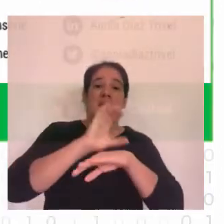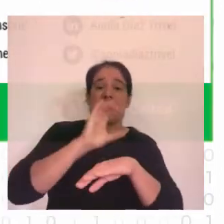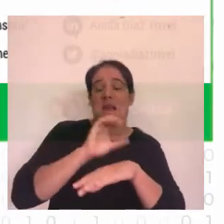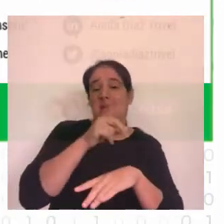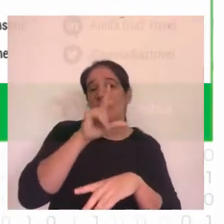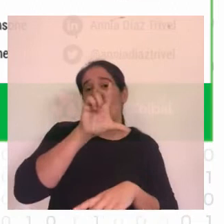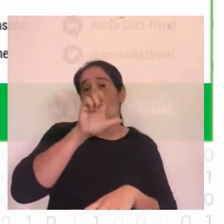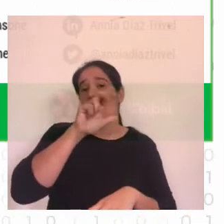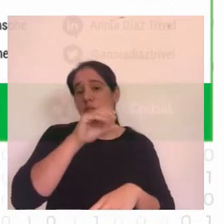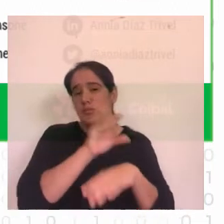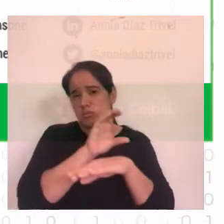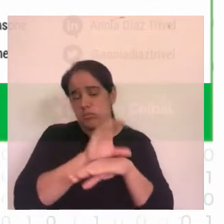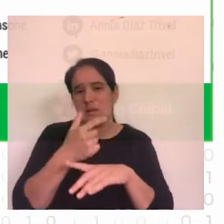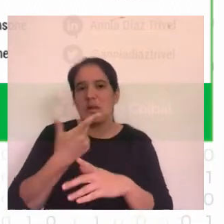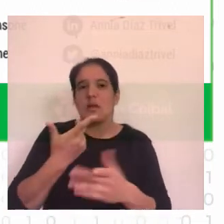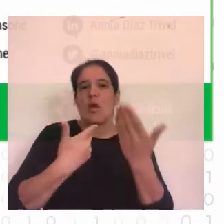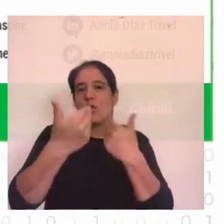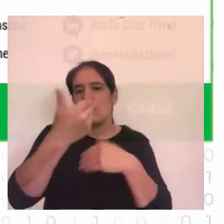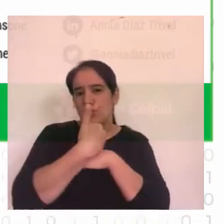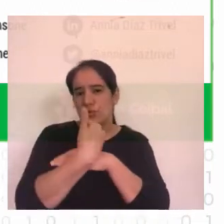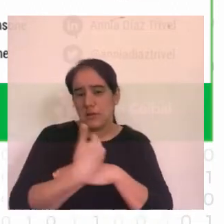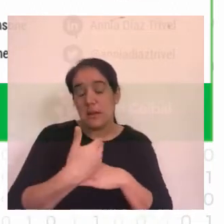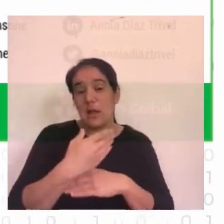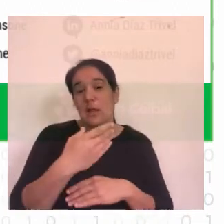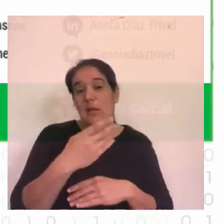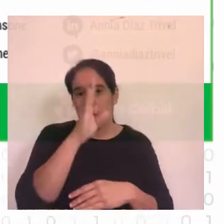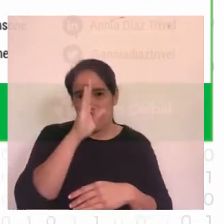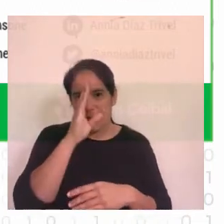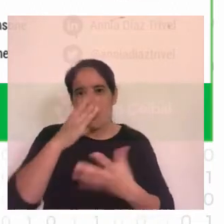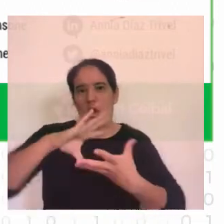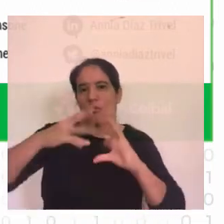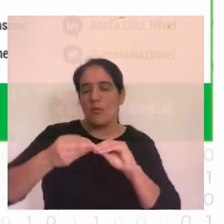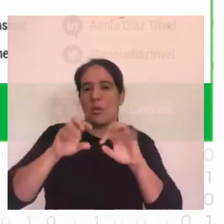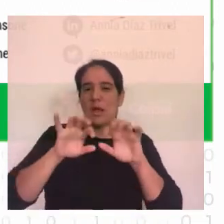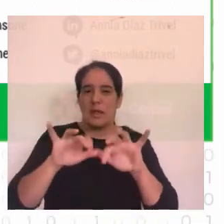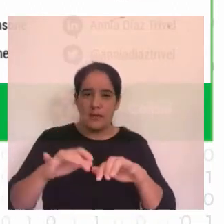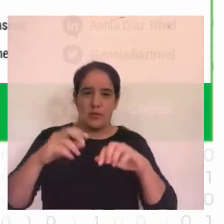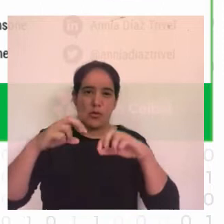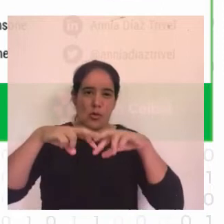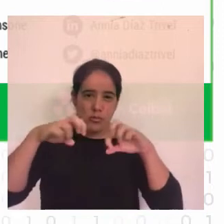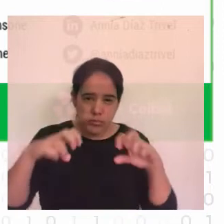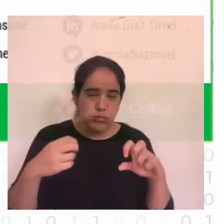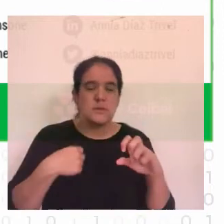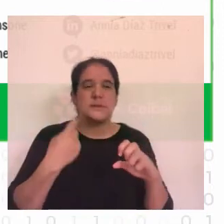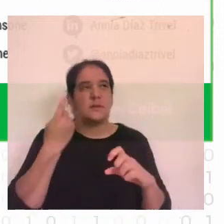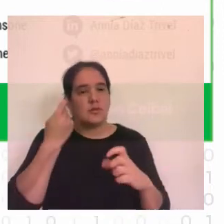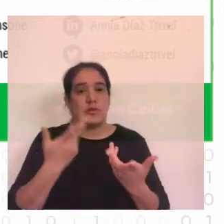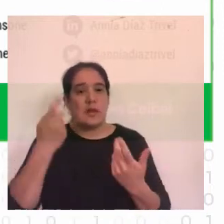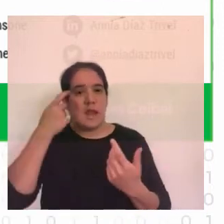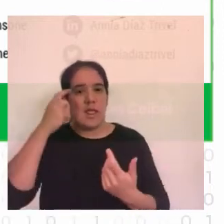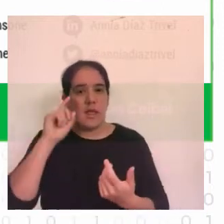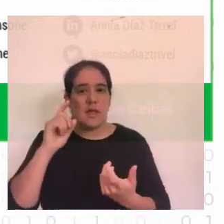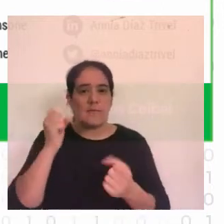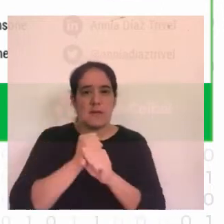aprendizaje automático y el análisis de datos la consigna era trabajar en una idea que pudiera transformarse en un